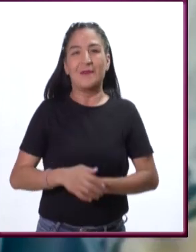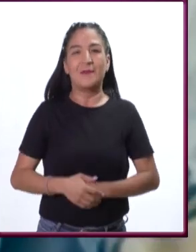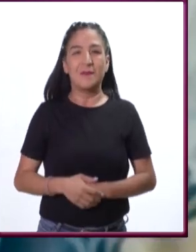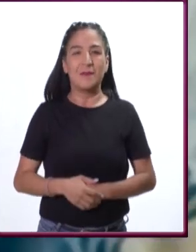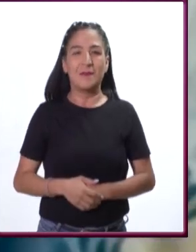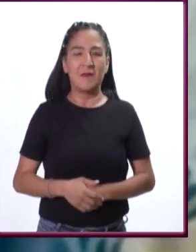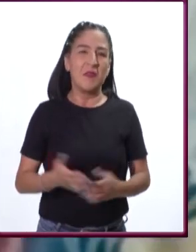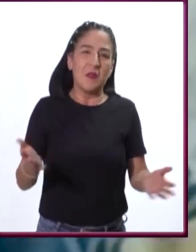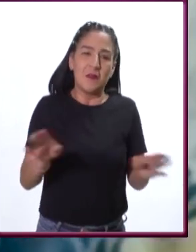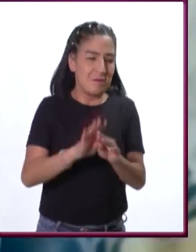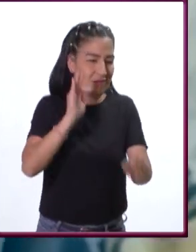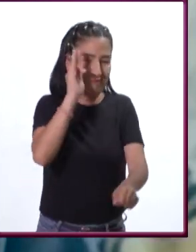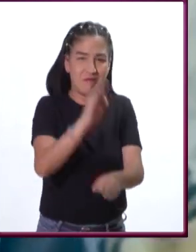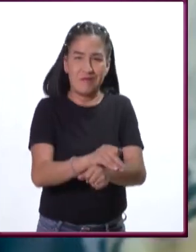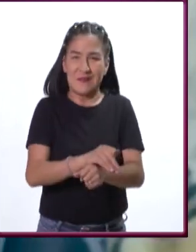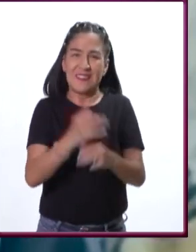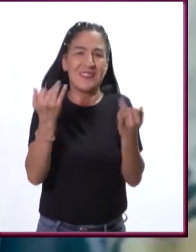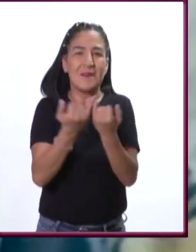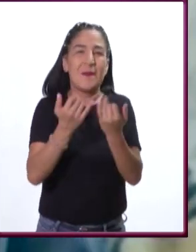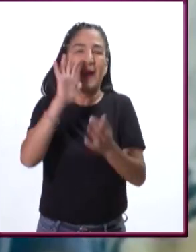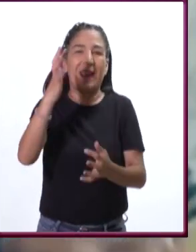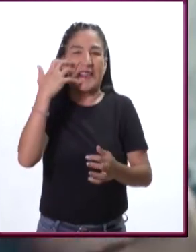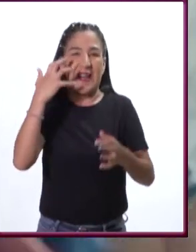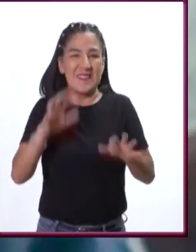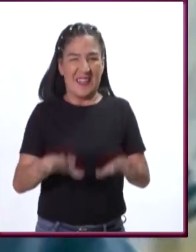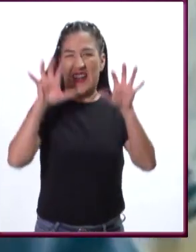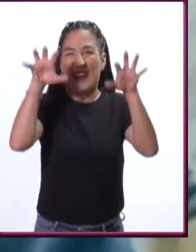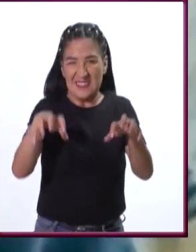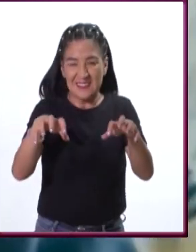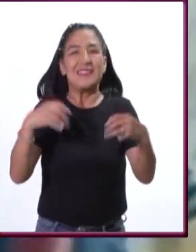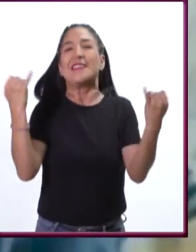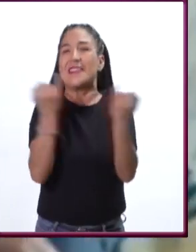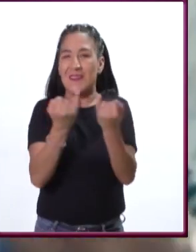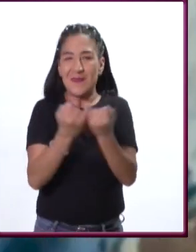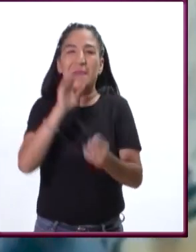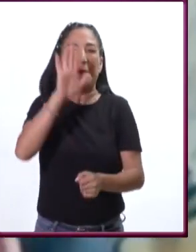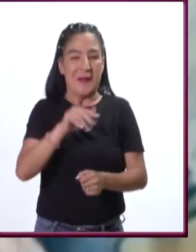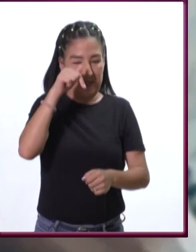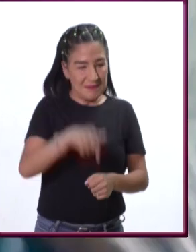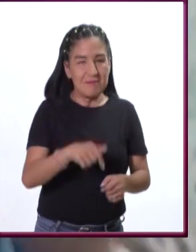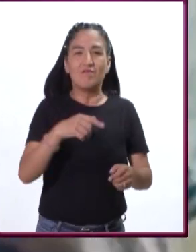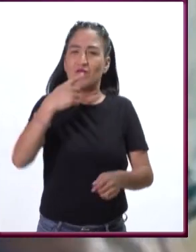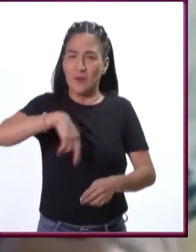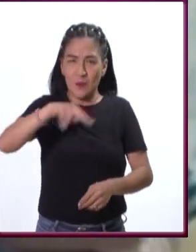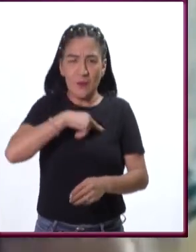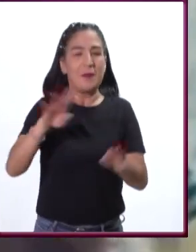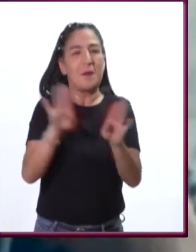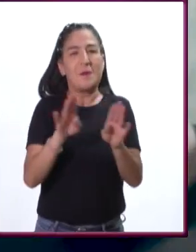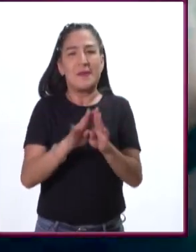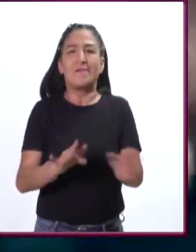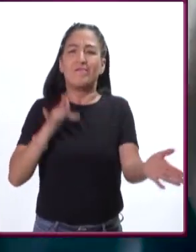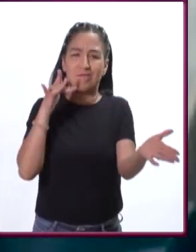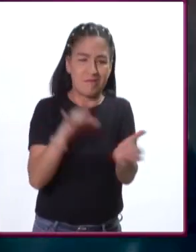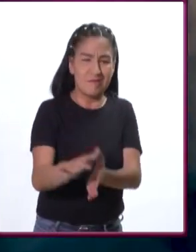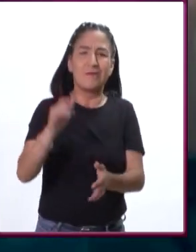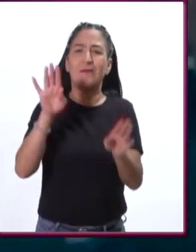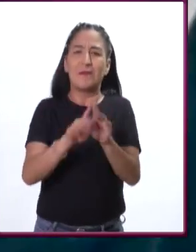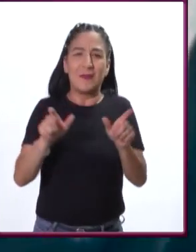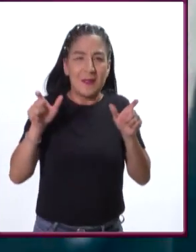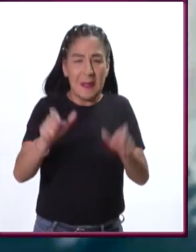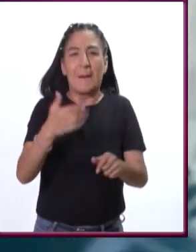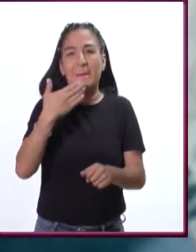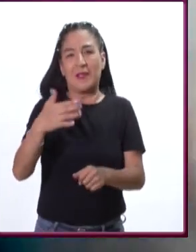Defender, como gato patas para arriba, las zonas periurbanas, los bosques